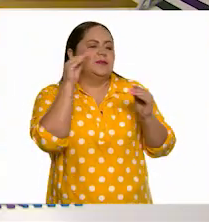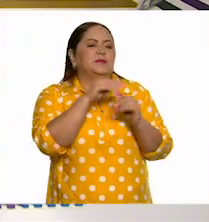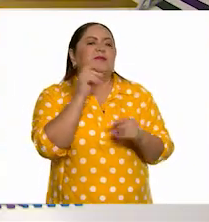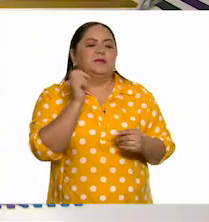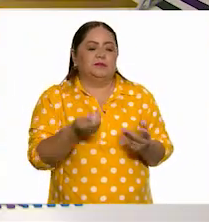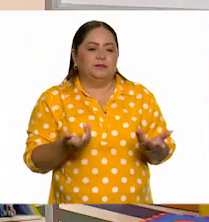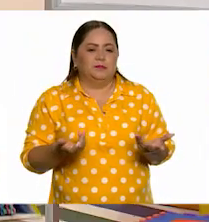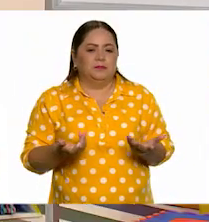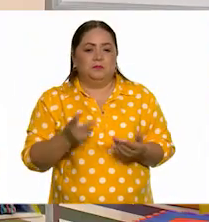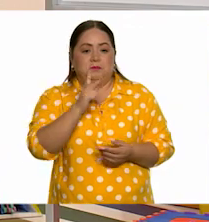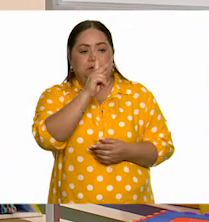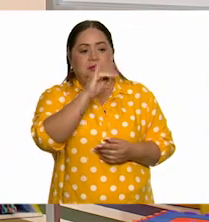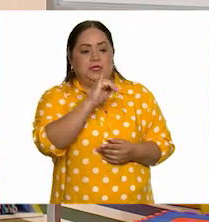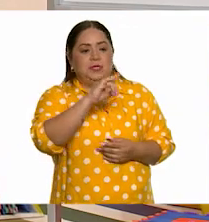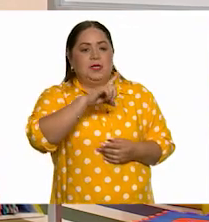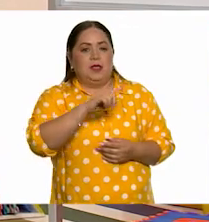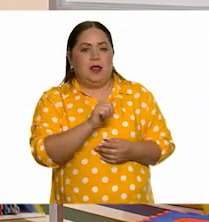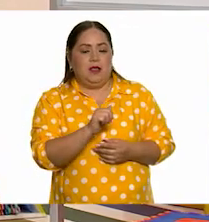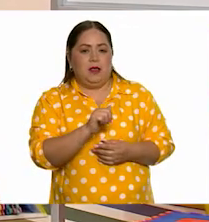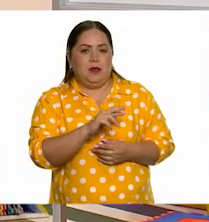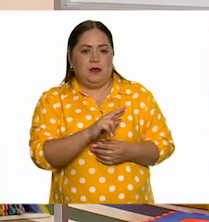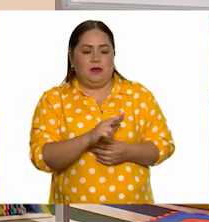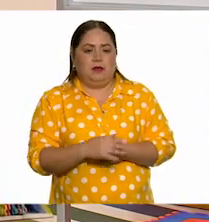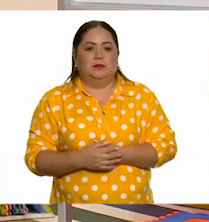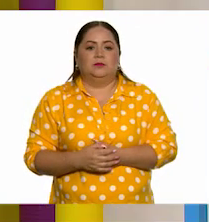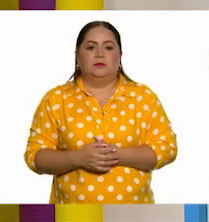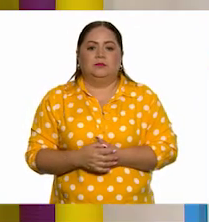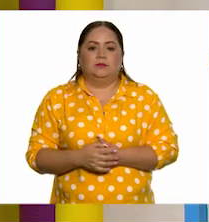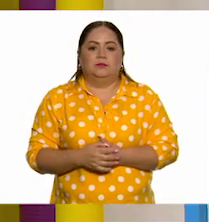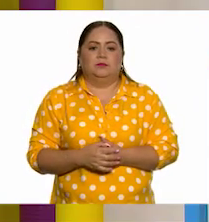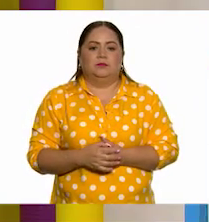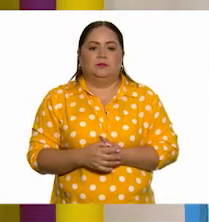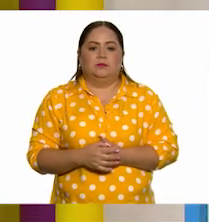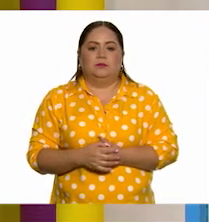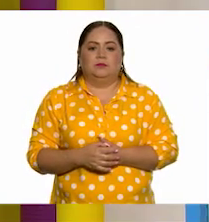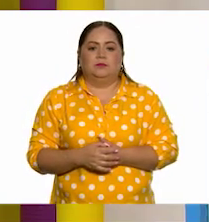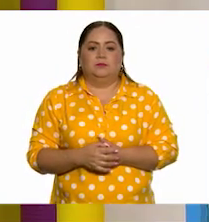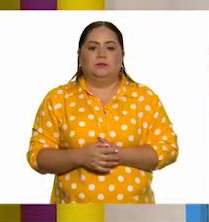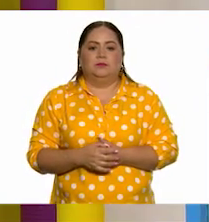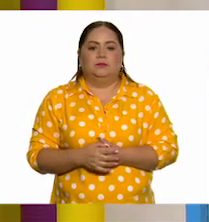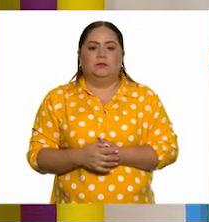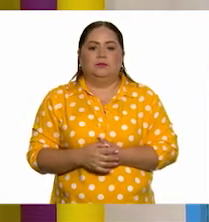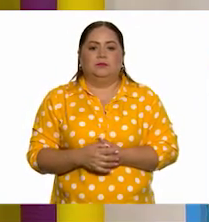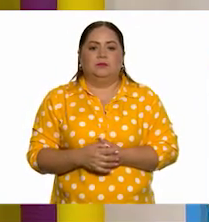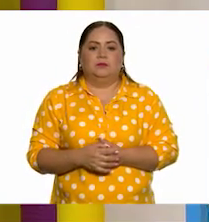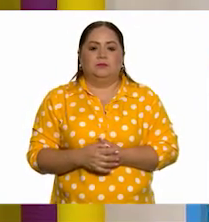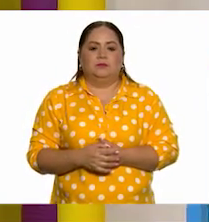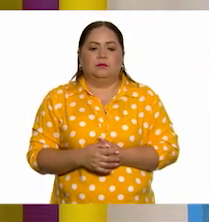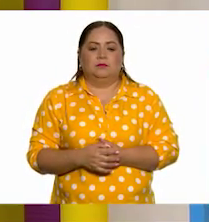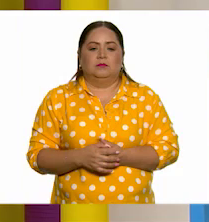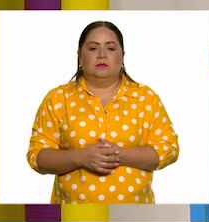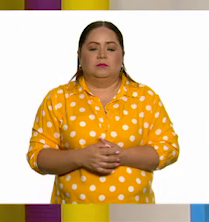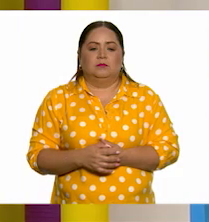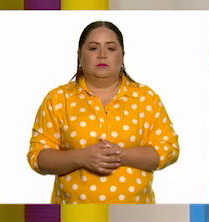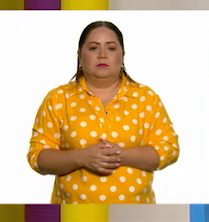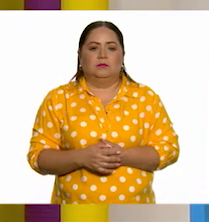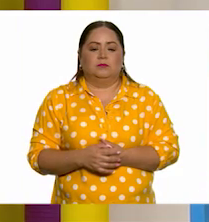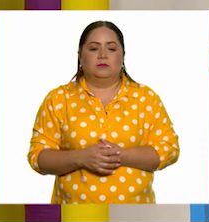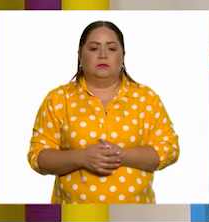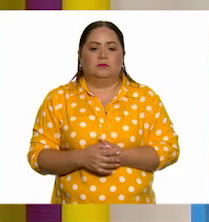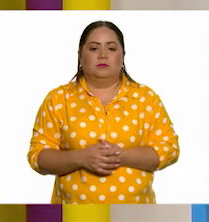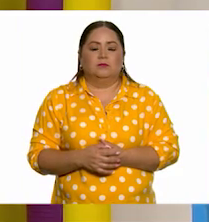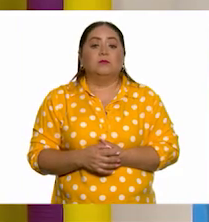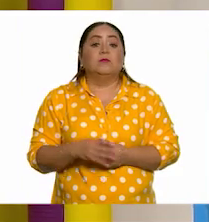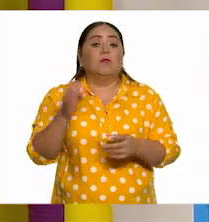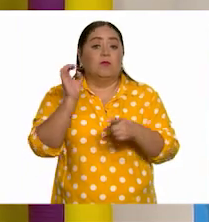E, la I, ahí el puntito de la I, muy bien. Cierto, cierto. La L, la A y la R.